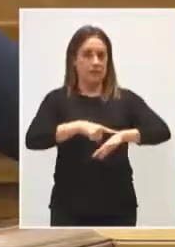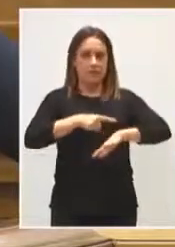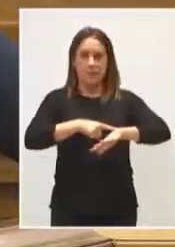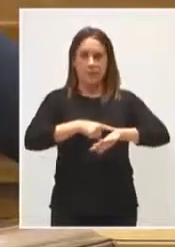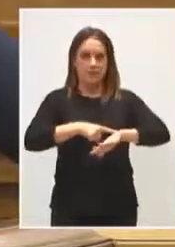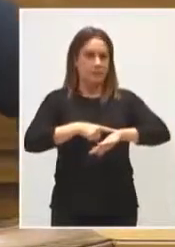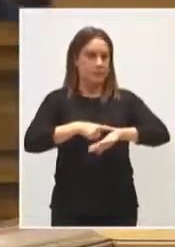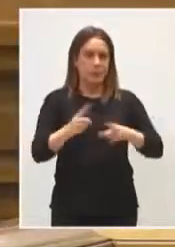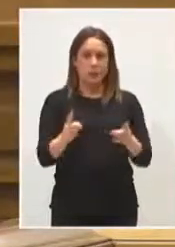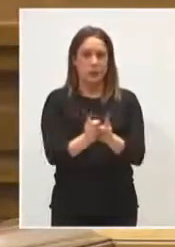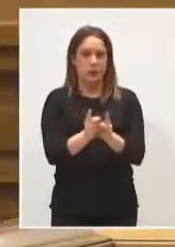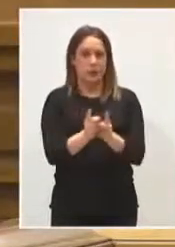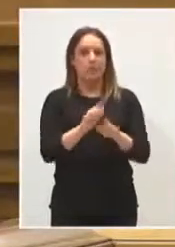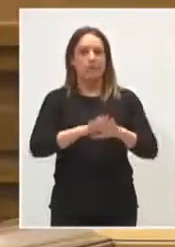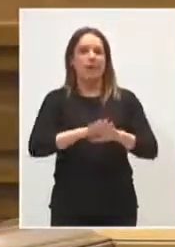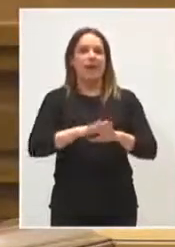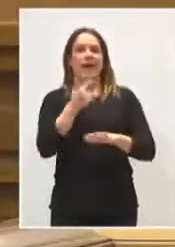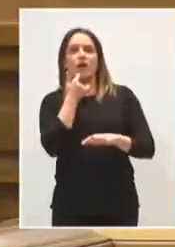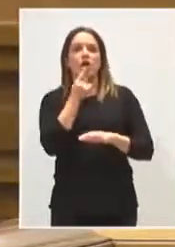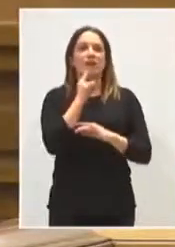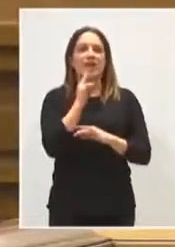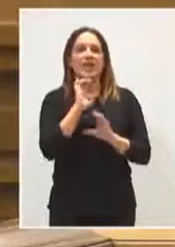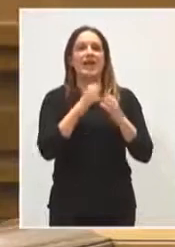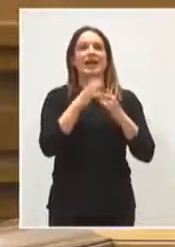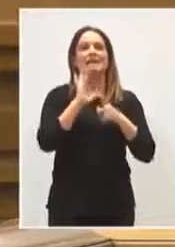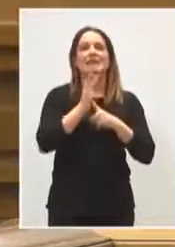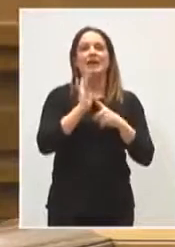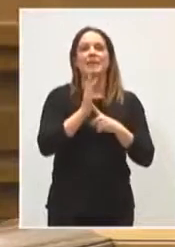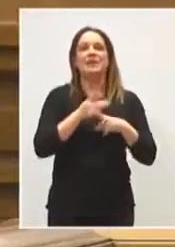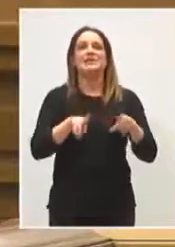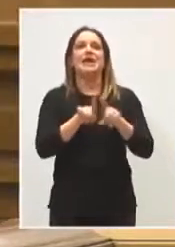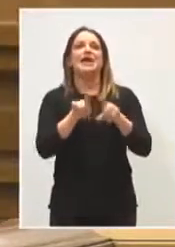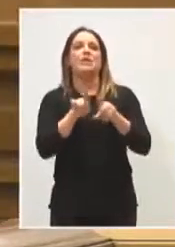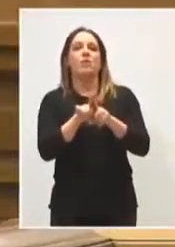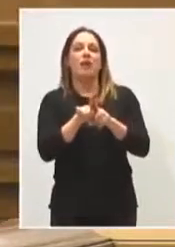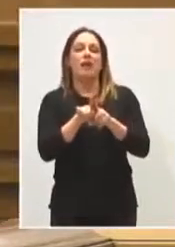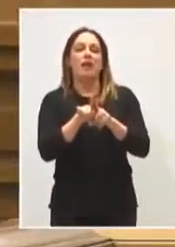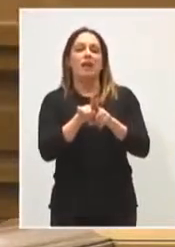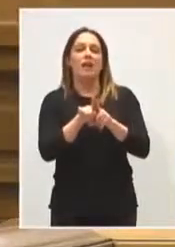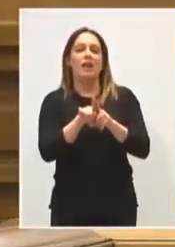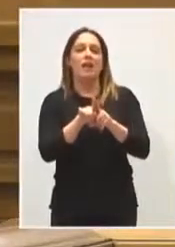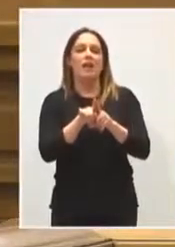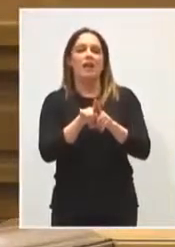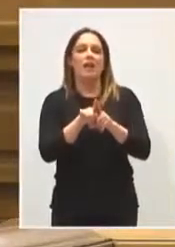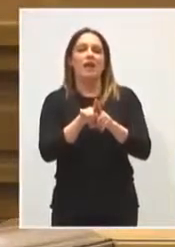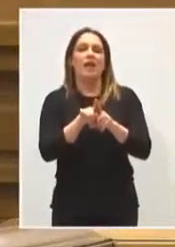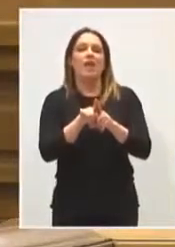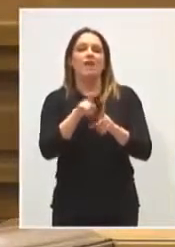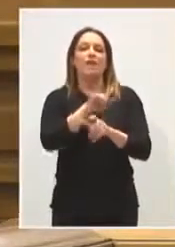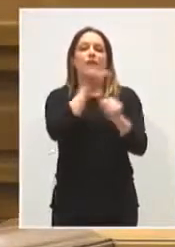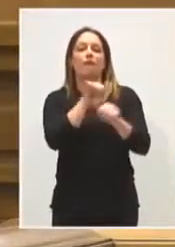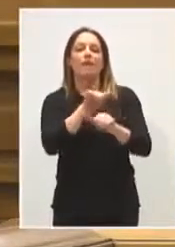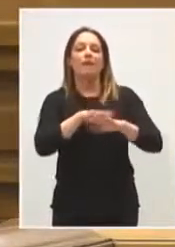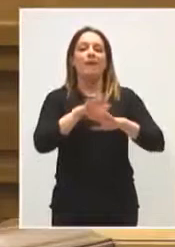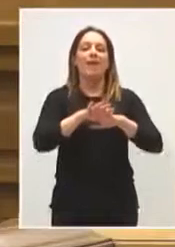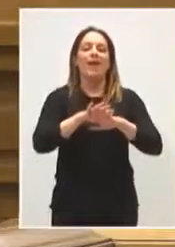para que no puedan decir que Castilla-La Mancha no tiene receta para empezar a acabar con el problema de los